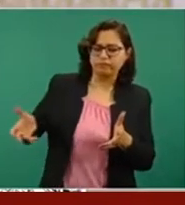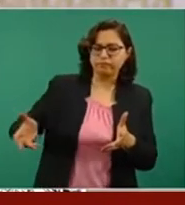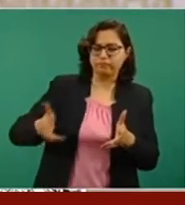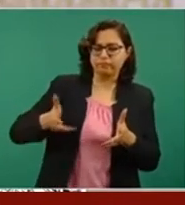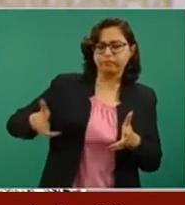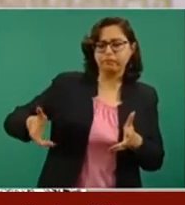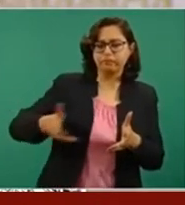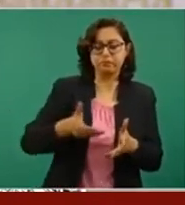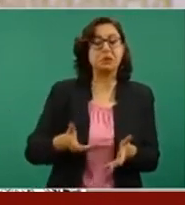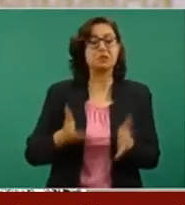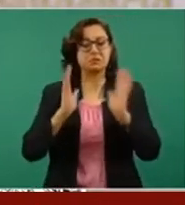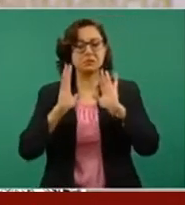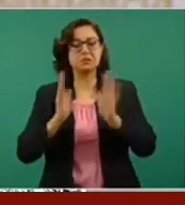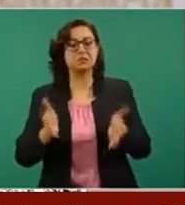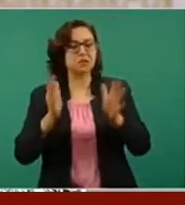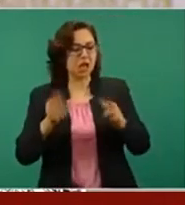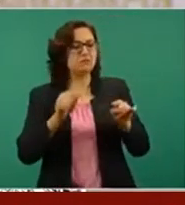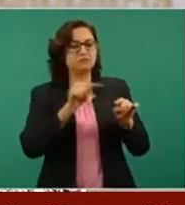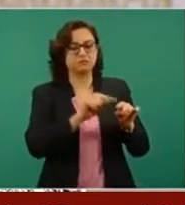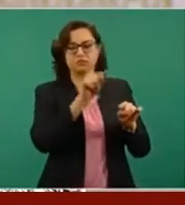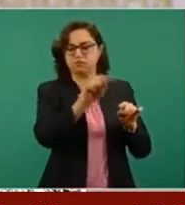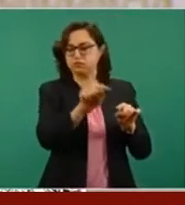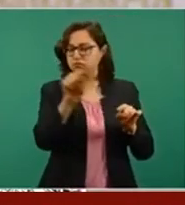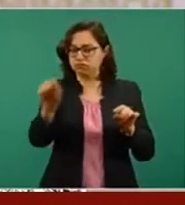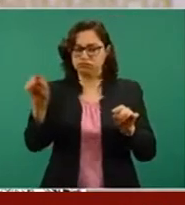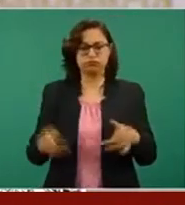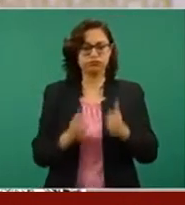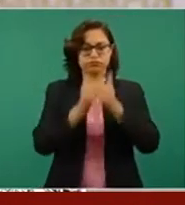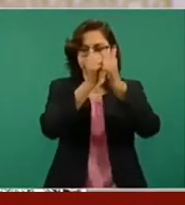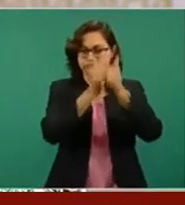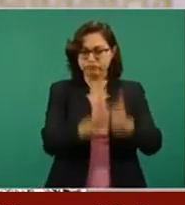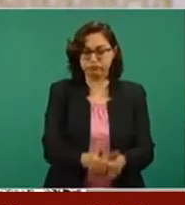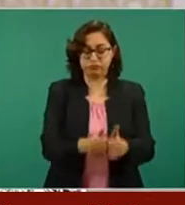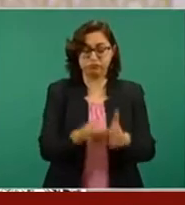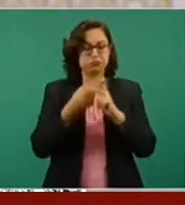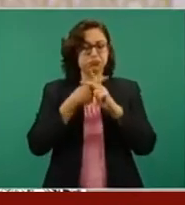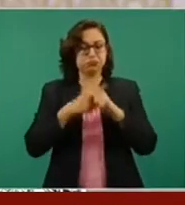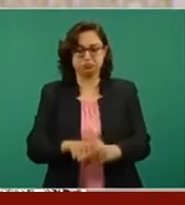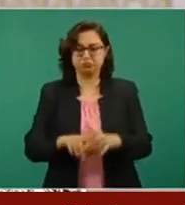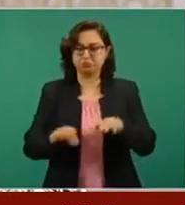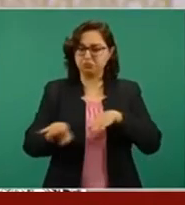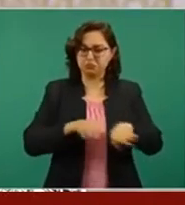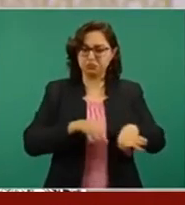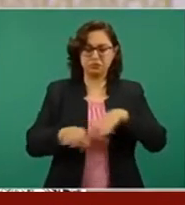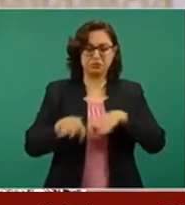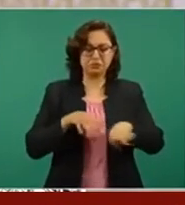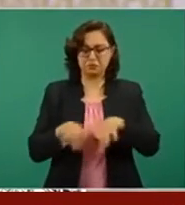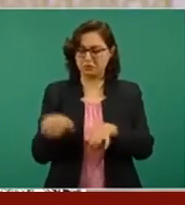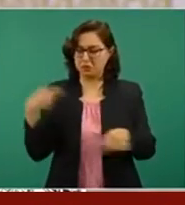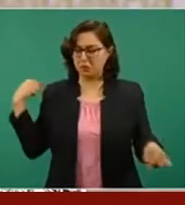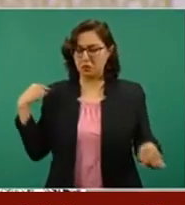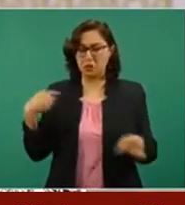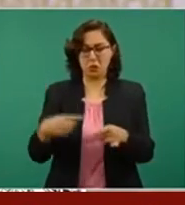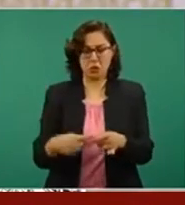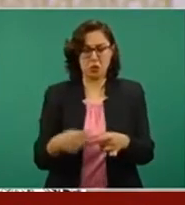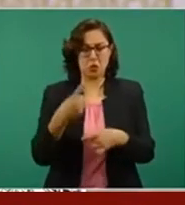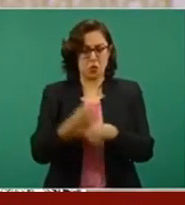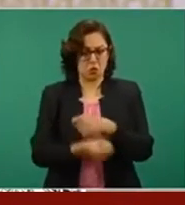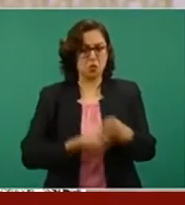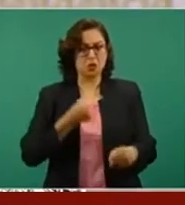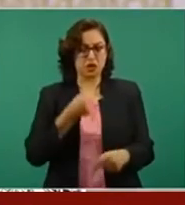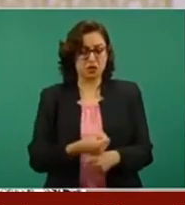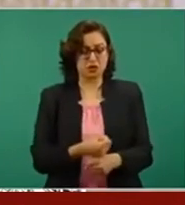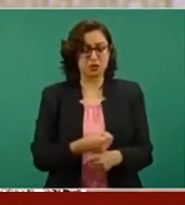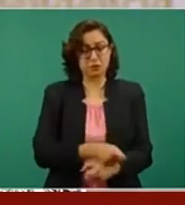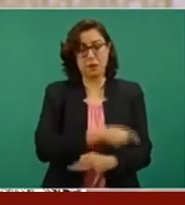instaladas en determinadas áreas de playas, iniciando con su trabajo, además de dos embarcaciones